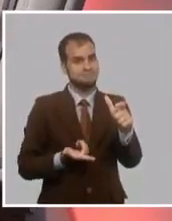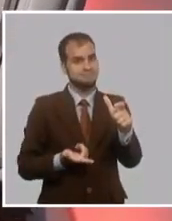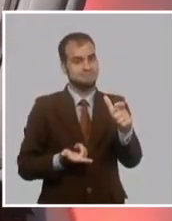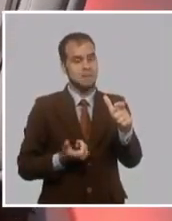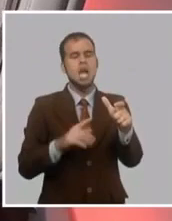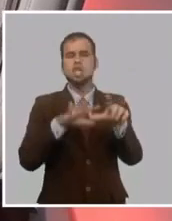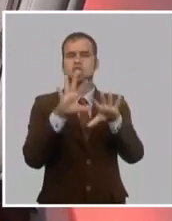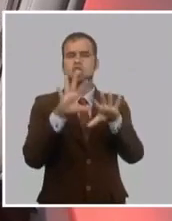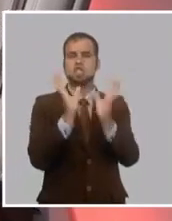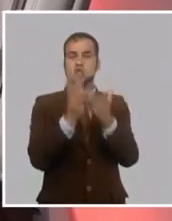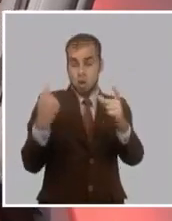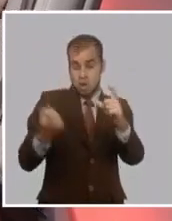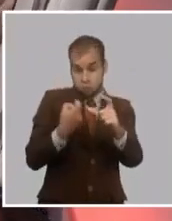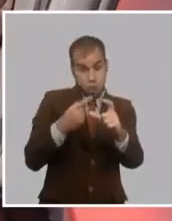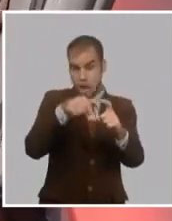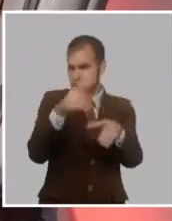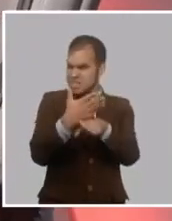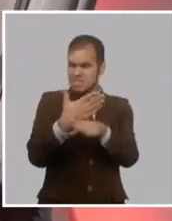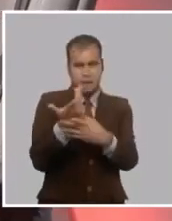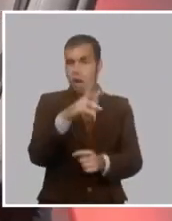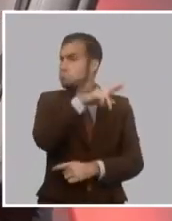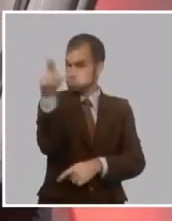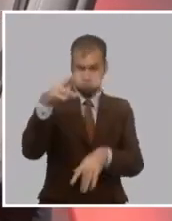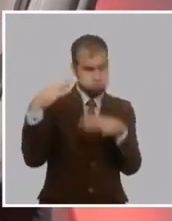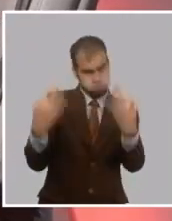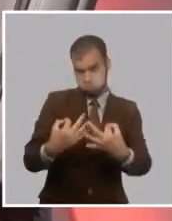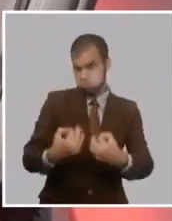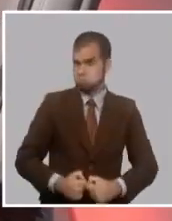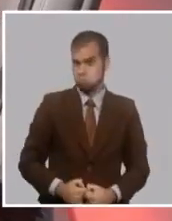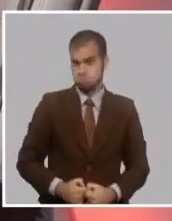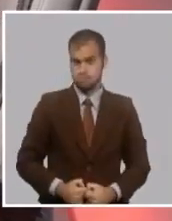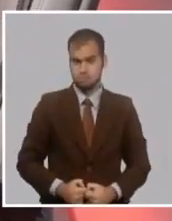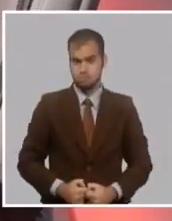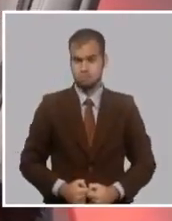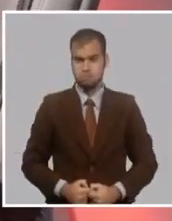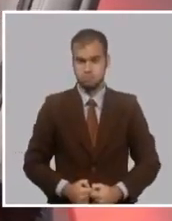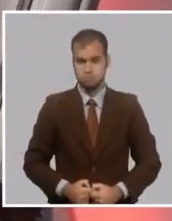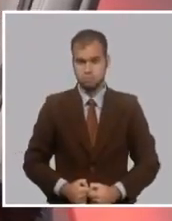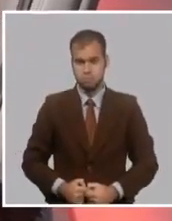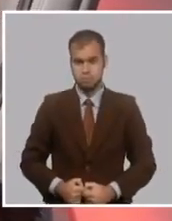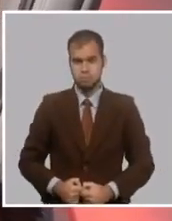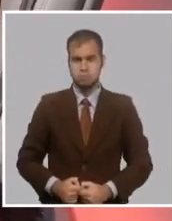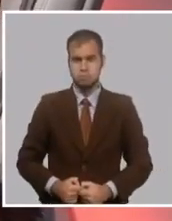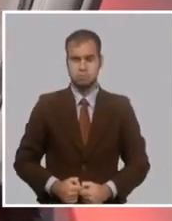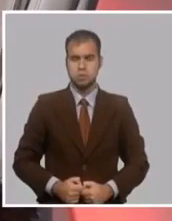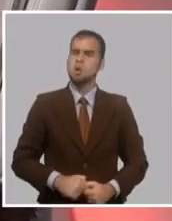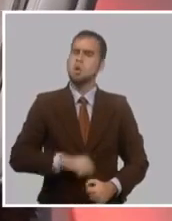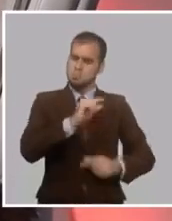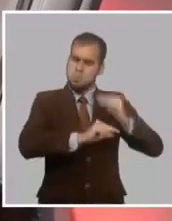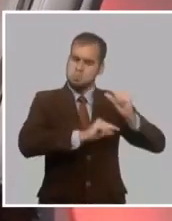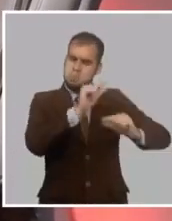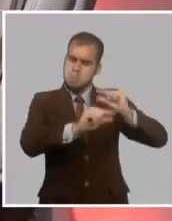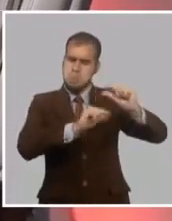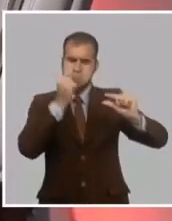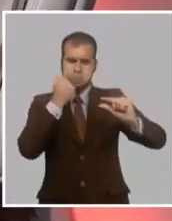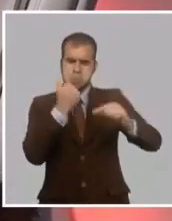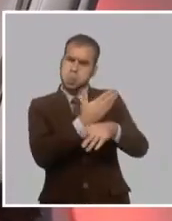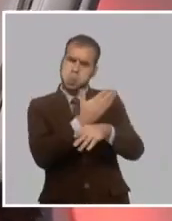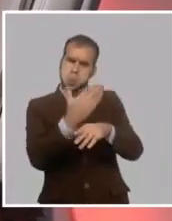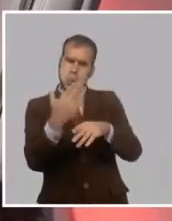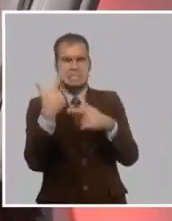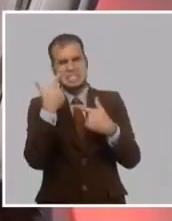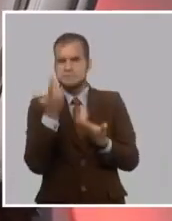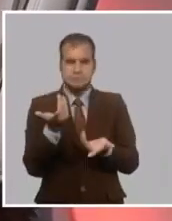representar una revolución. Y eso va a, con el paso del tiempo, Martí lo va nutriendo, el estudio de la